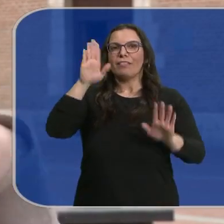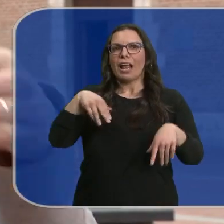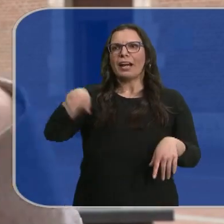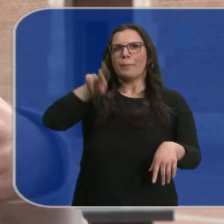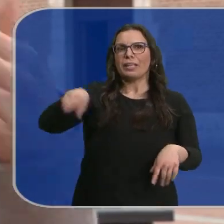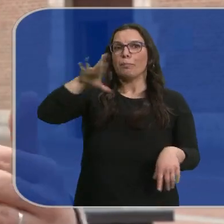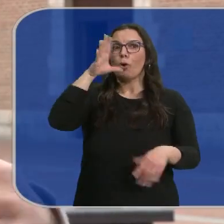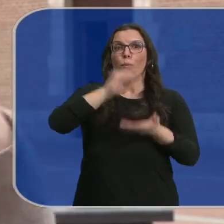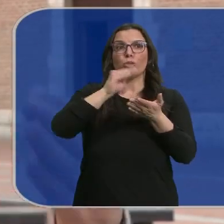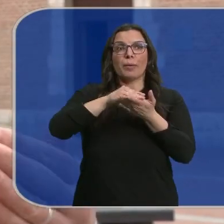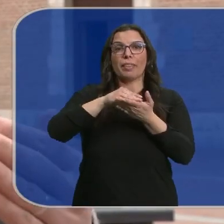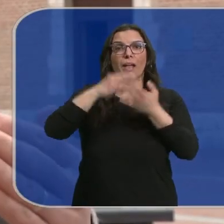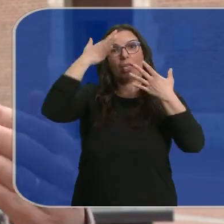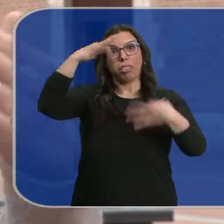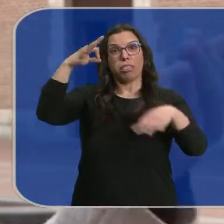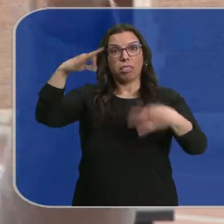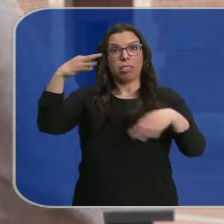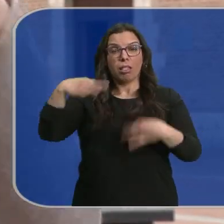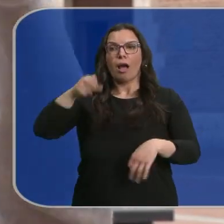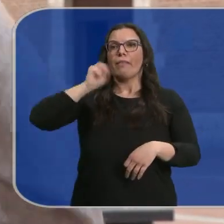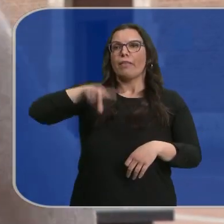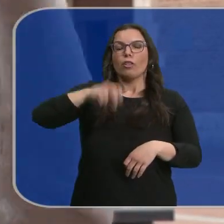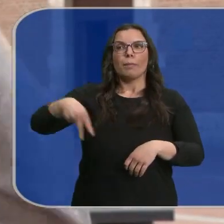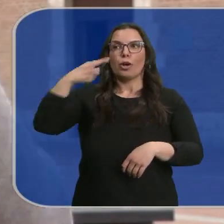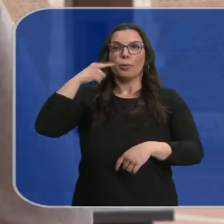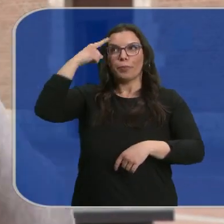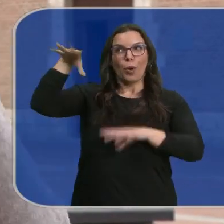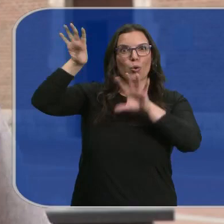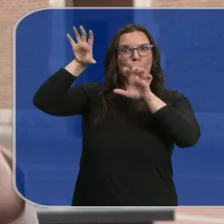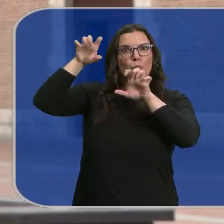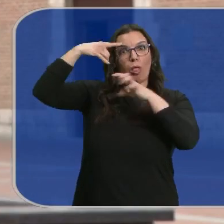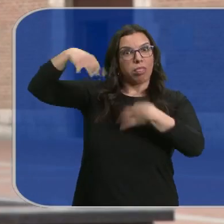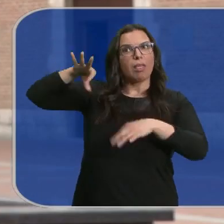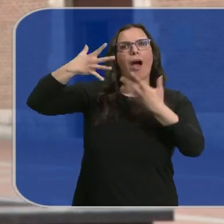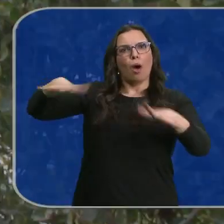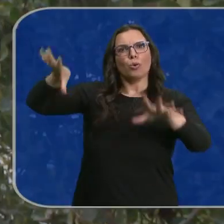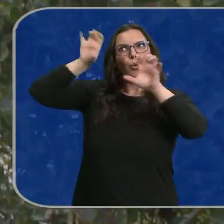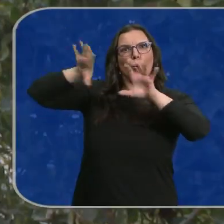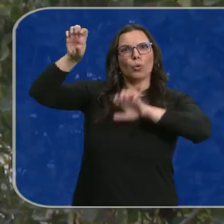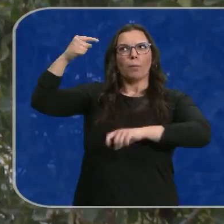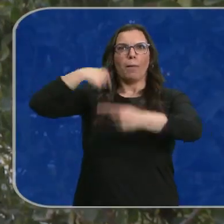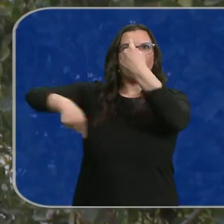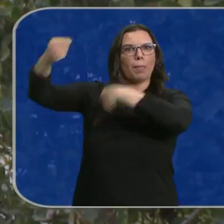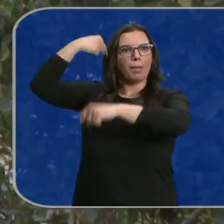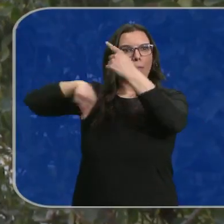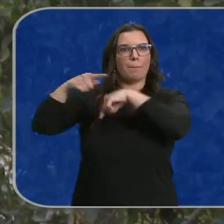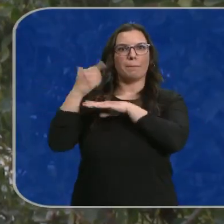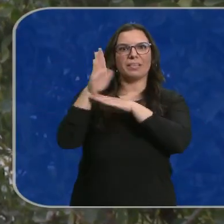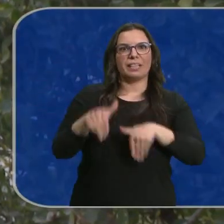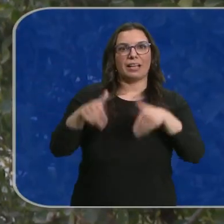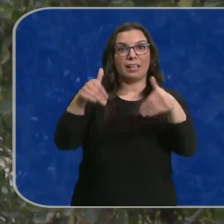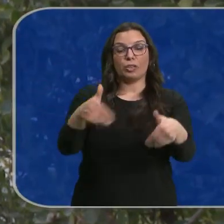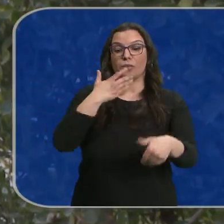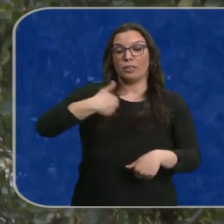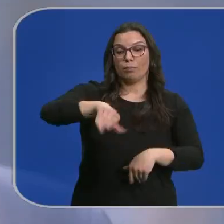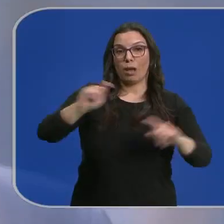Porque muchas veces tú vas caminando por la ciudad, no te das cuenta, pero tu inconsciente está absorbiendo esos impactos publicitarios. Estas presentan al candidato. Cuando